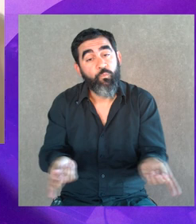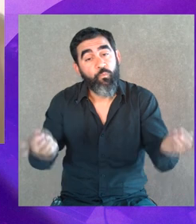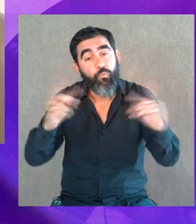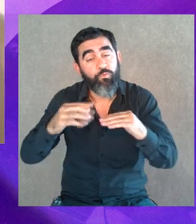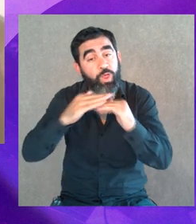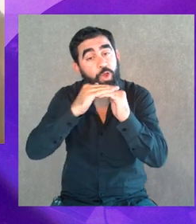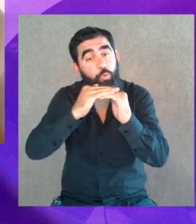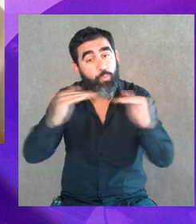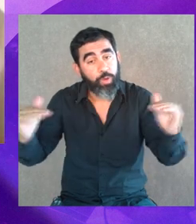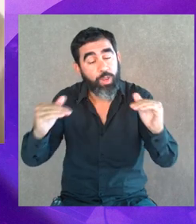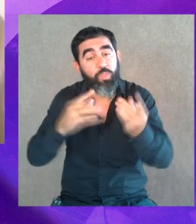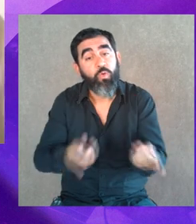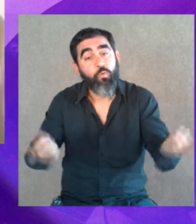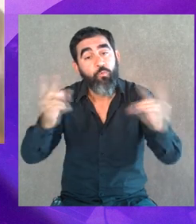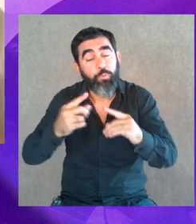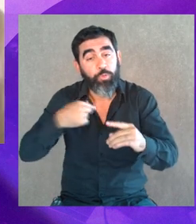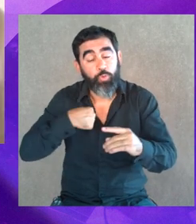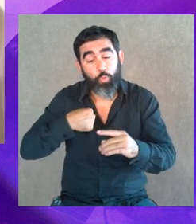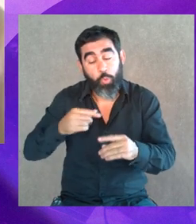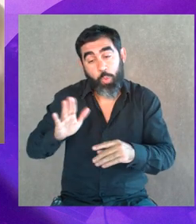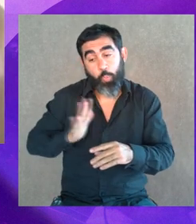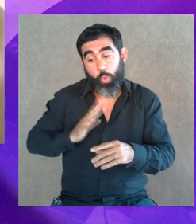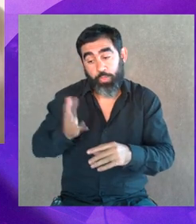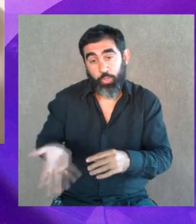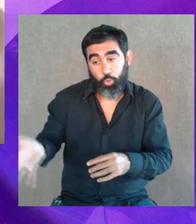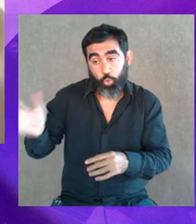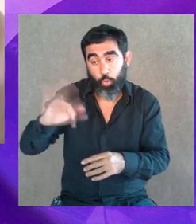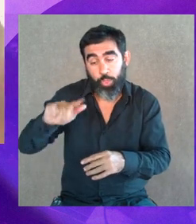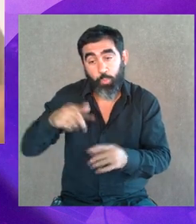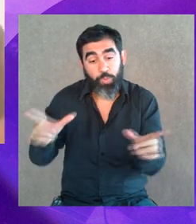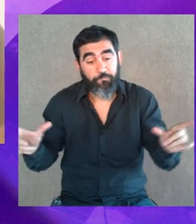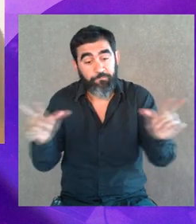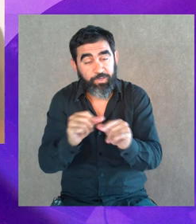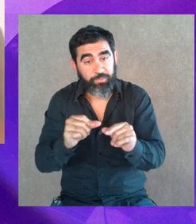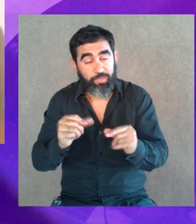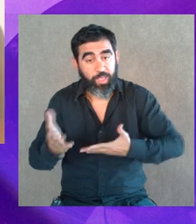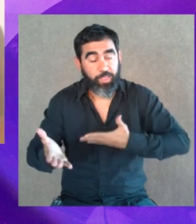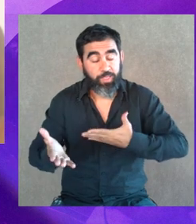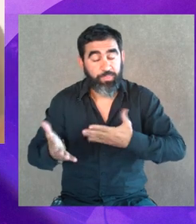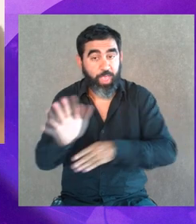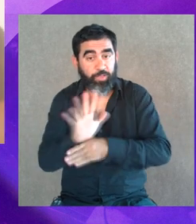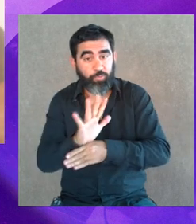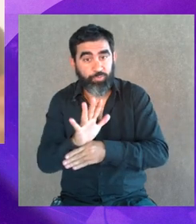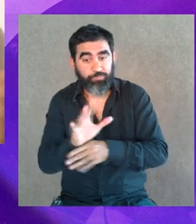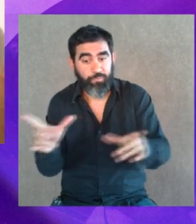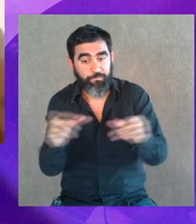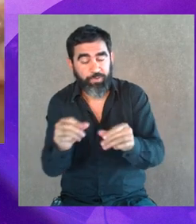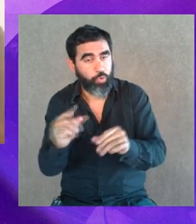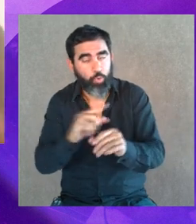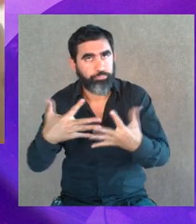volver a la normalidad y el volver a la María de todos los días, después de haber terminado la función, ¿no? Uno queda como